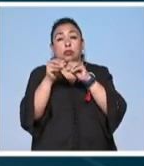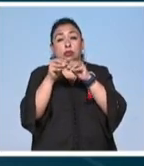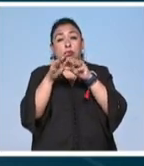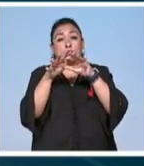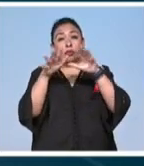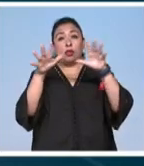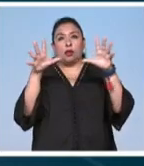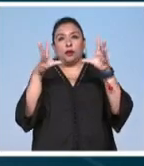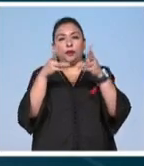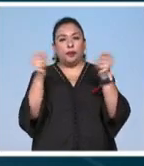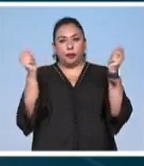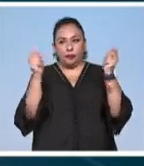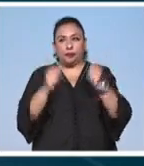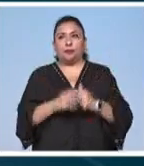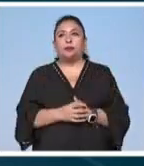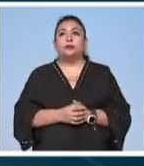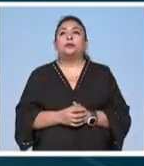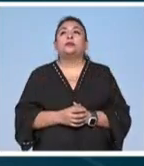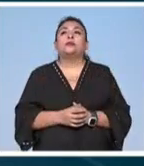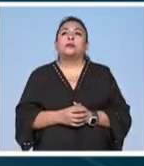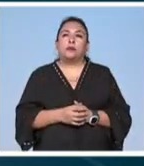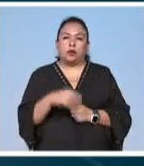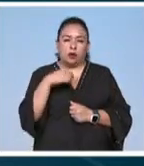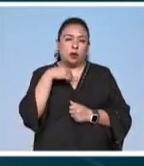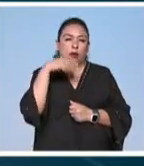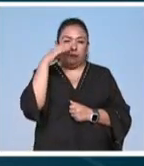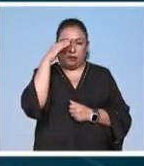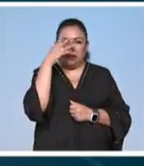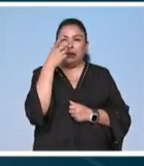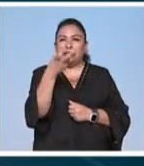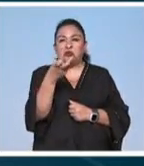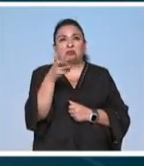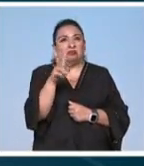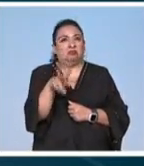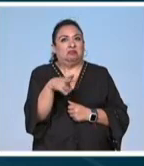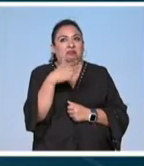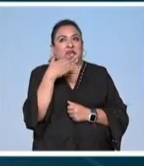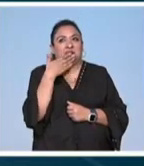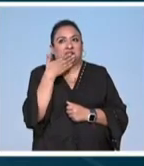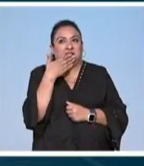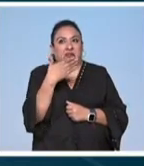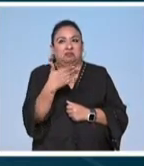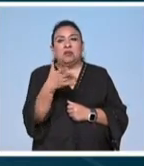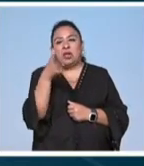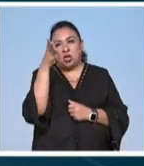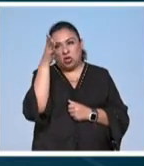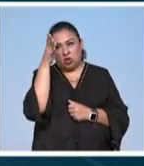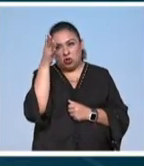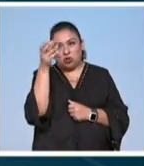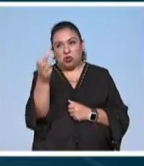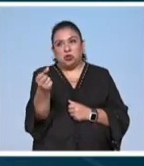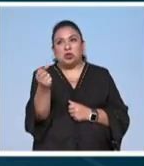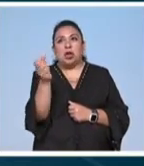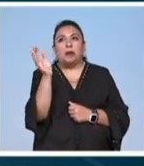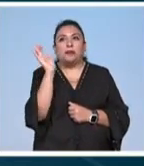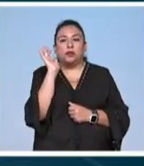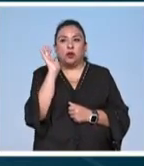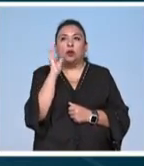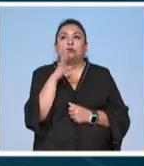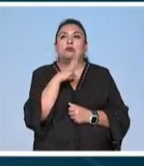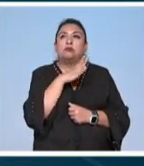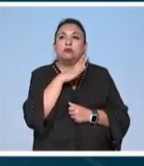fueran desapareciendo creo que es un acierto porque conceptualmente está